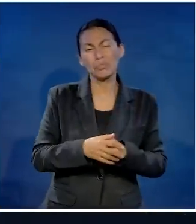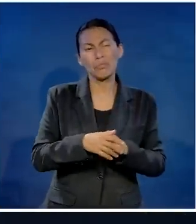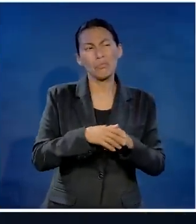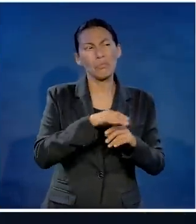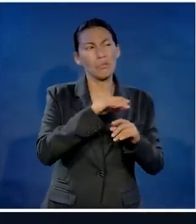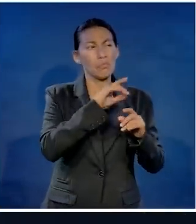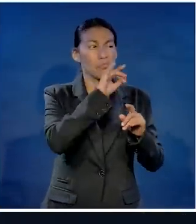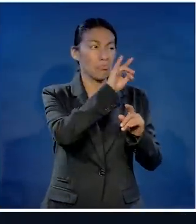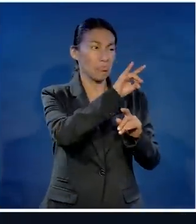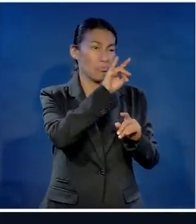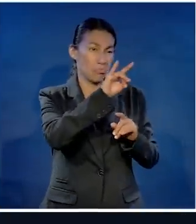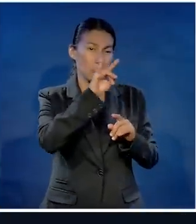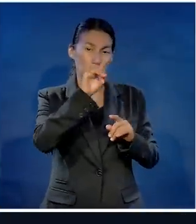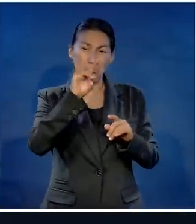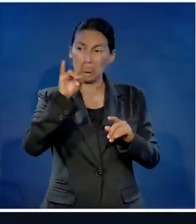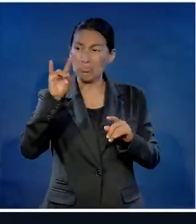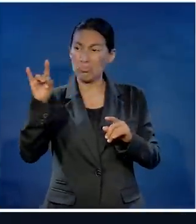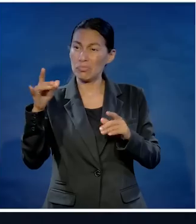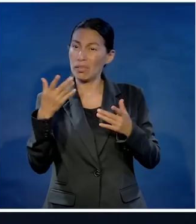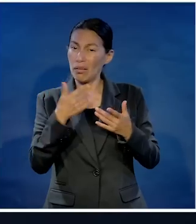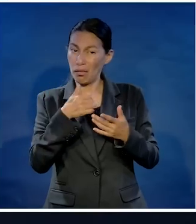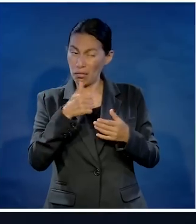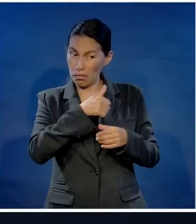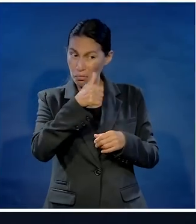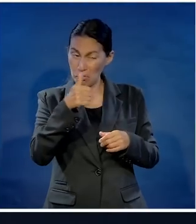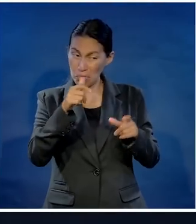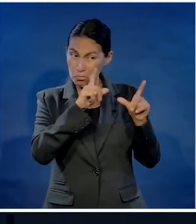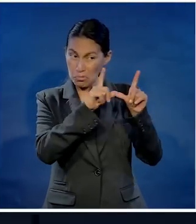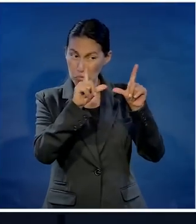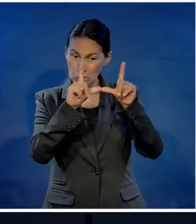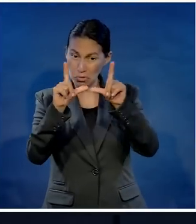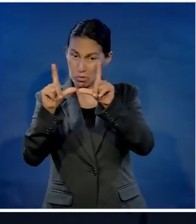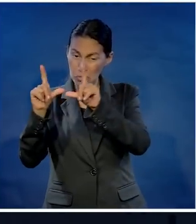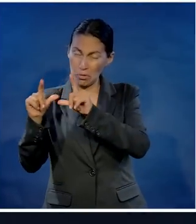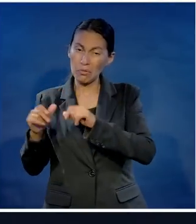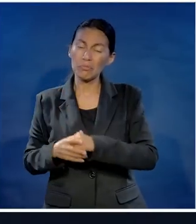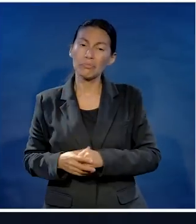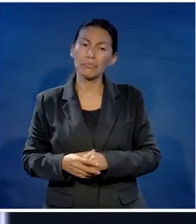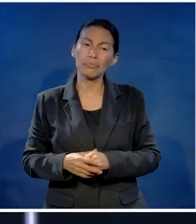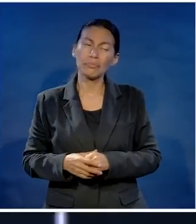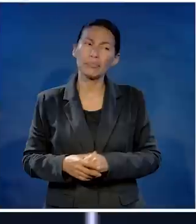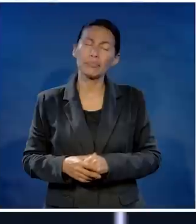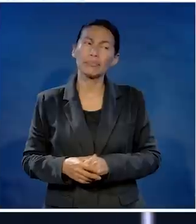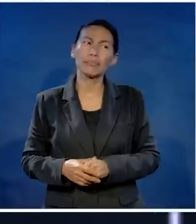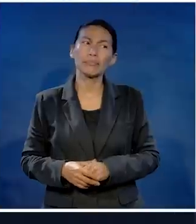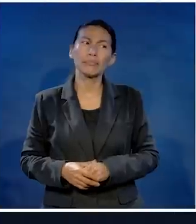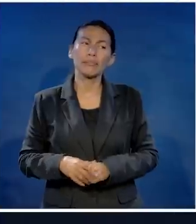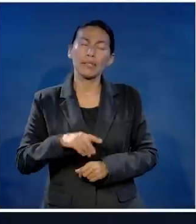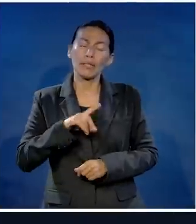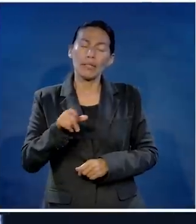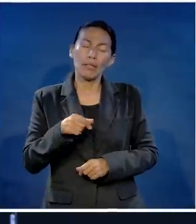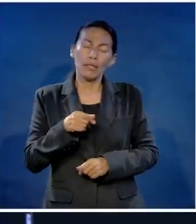a una reunión y fui el primero en esto. Y así me llevó por cada uno de los reconocimientos. Al final,